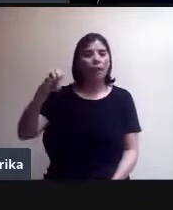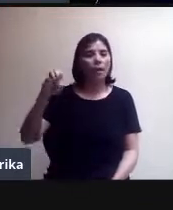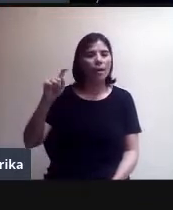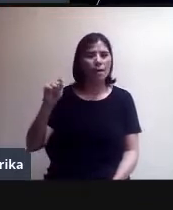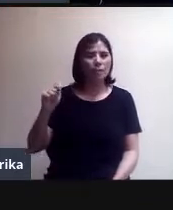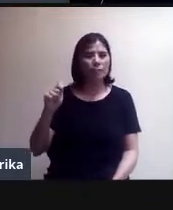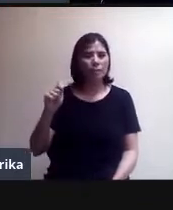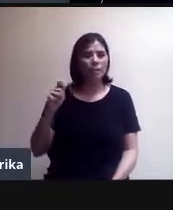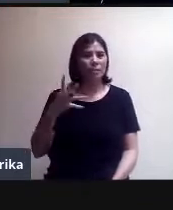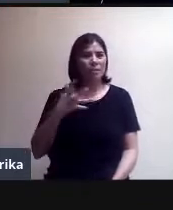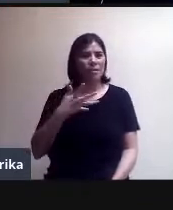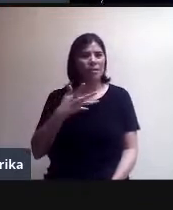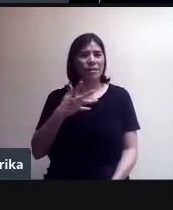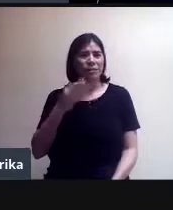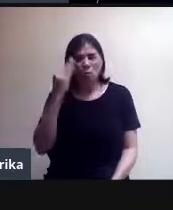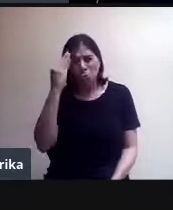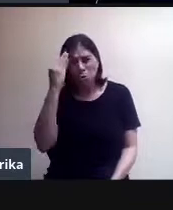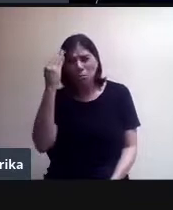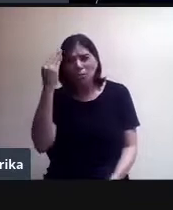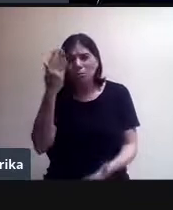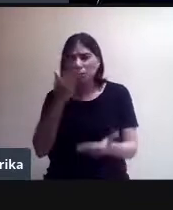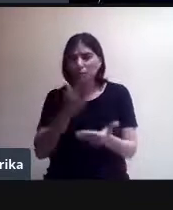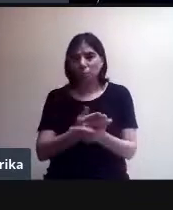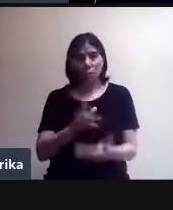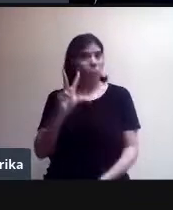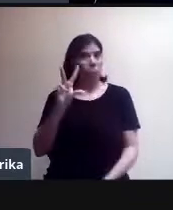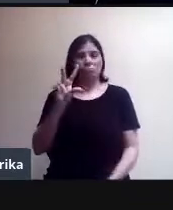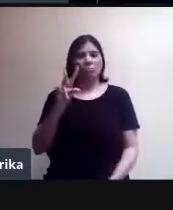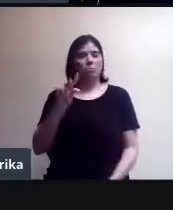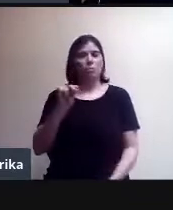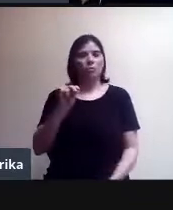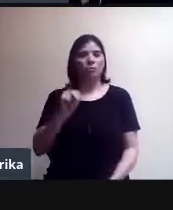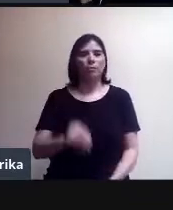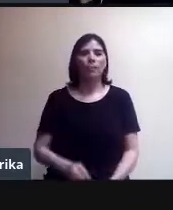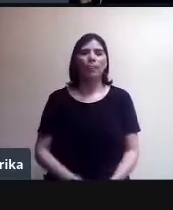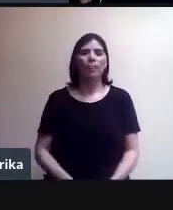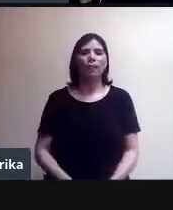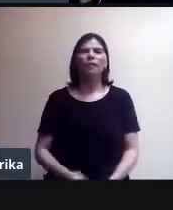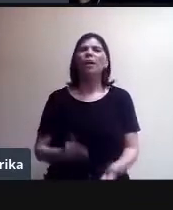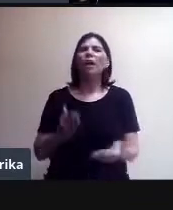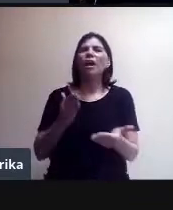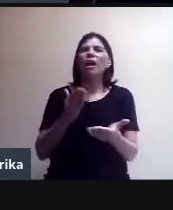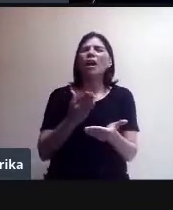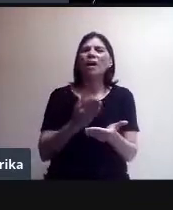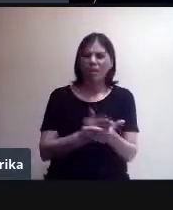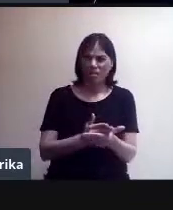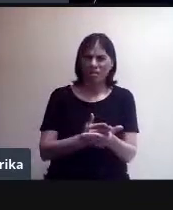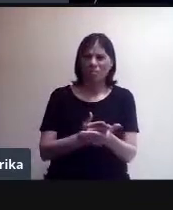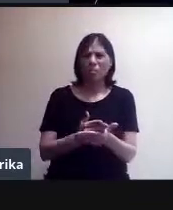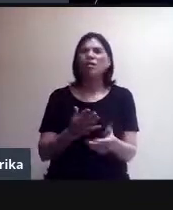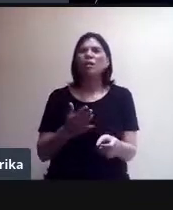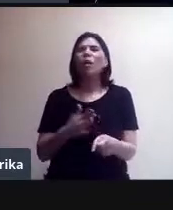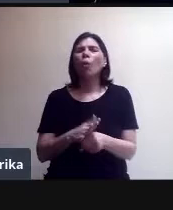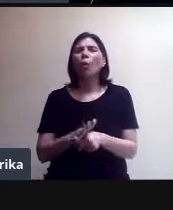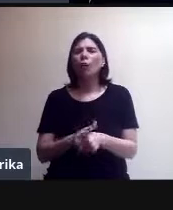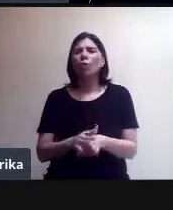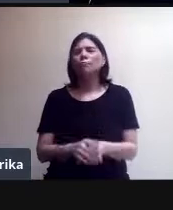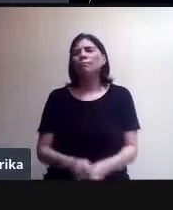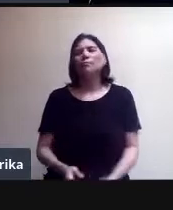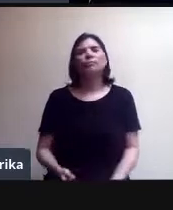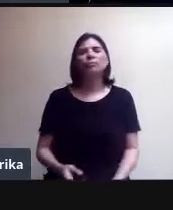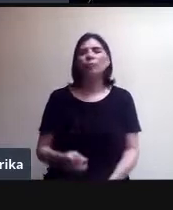Absolutamente no. Exacto. Y entonces, el único límite es lo que nos comentabas al principio, de 250